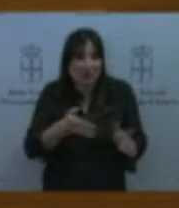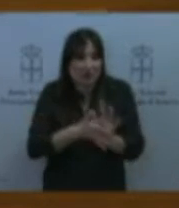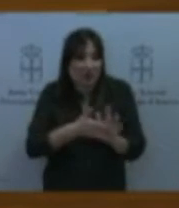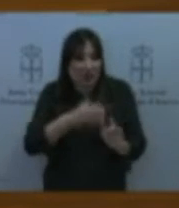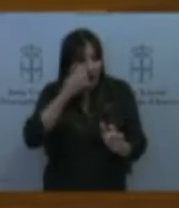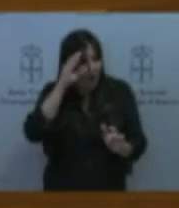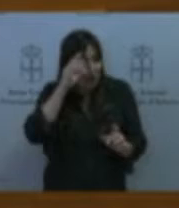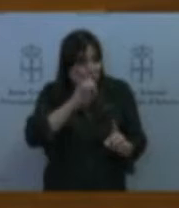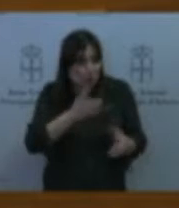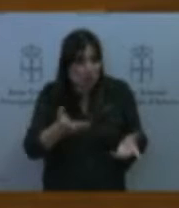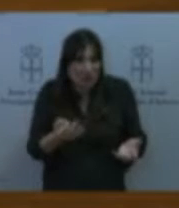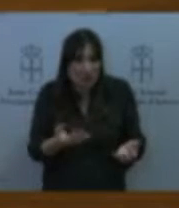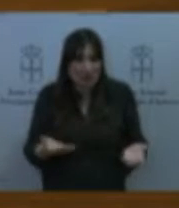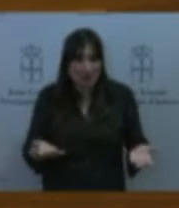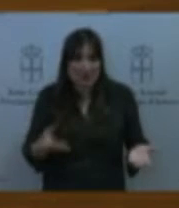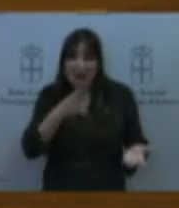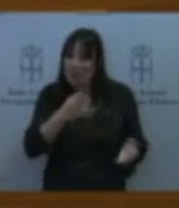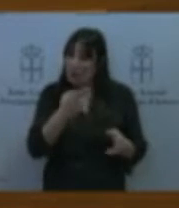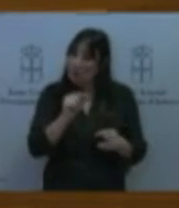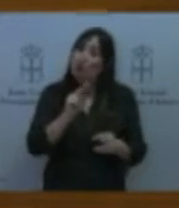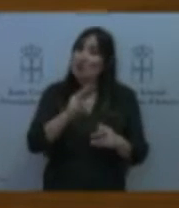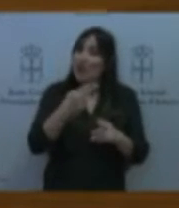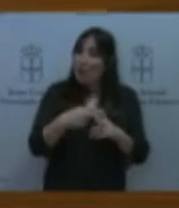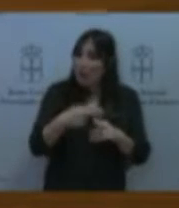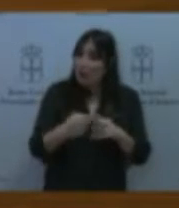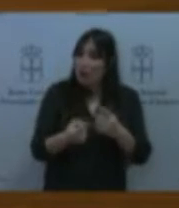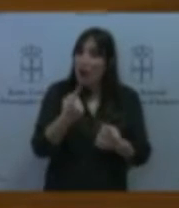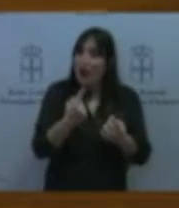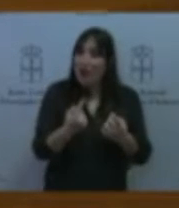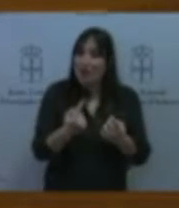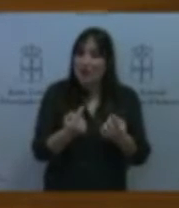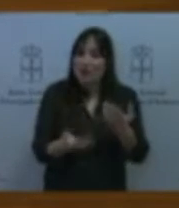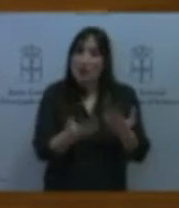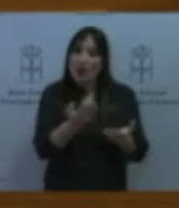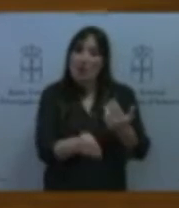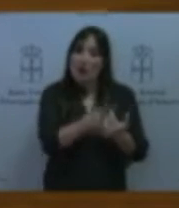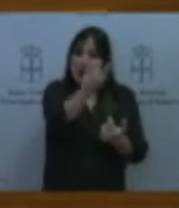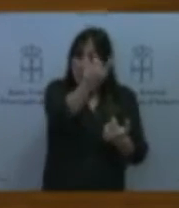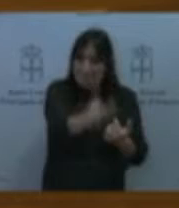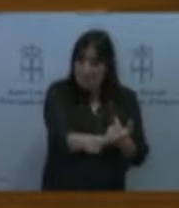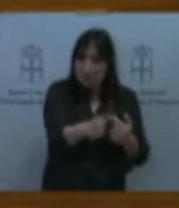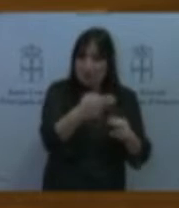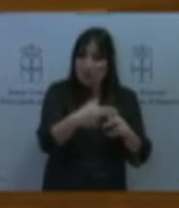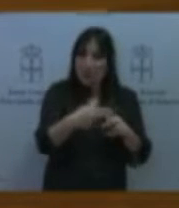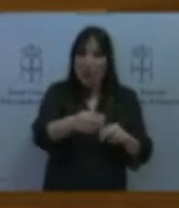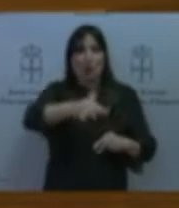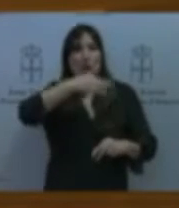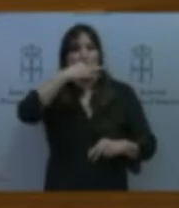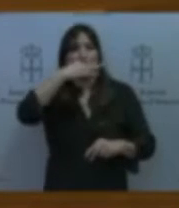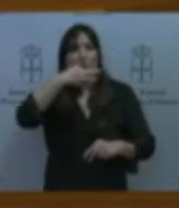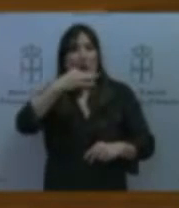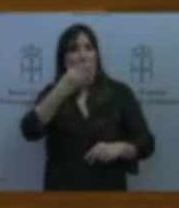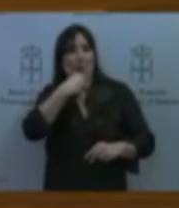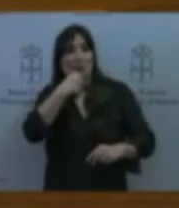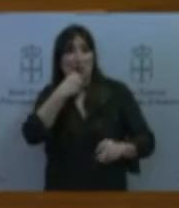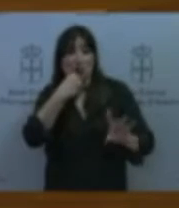políticamente muchas veces se valora al político que sabe dar grandes discursos pero no somos capaces de valorar al político